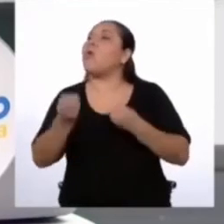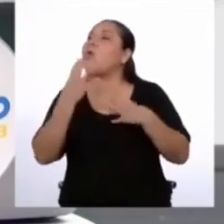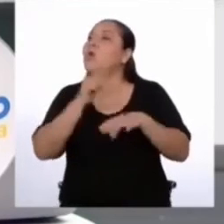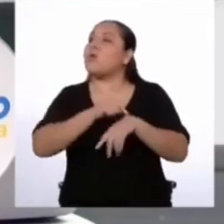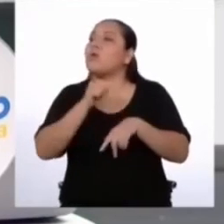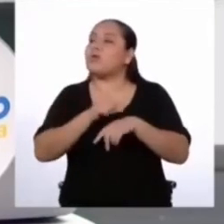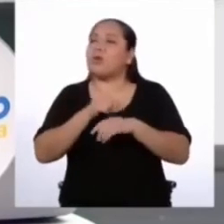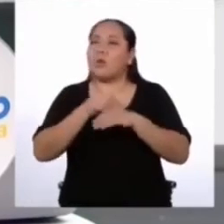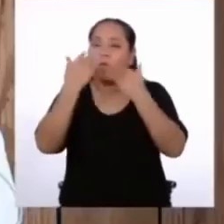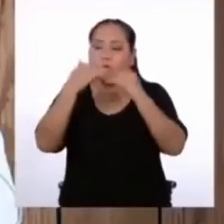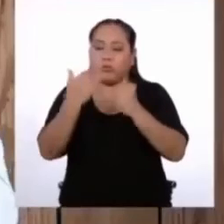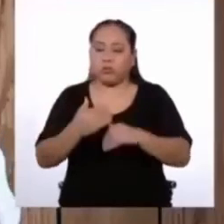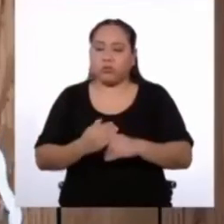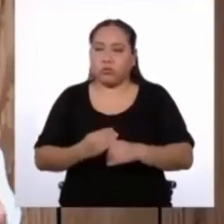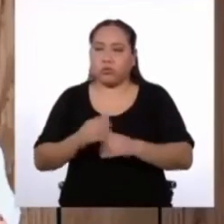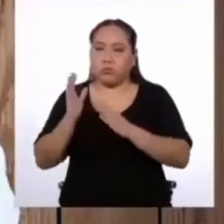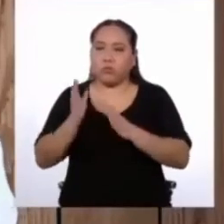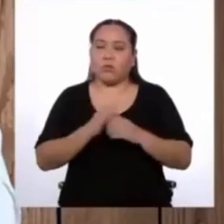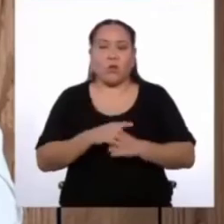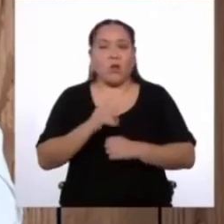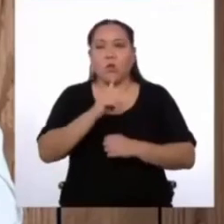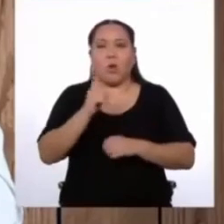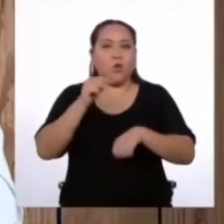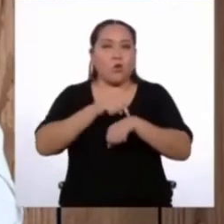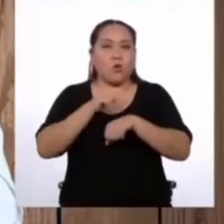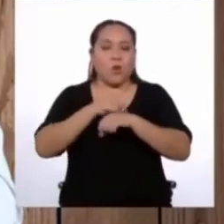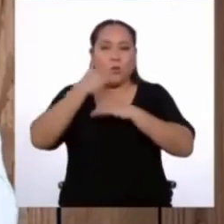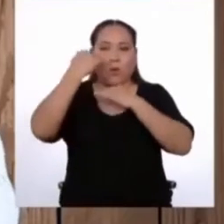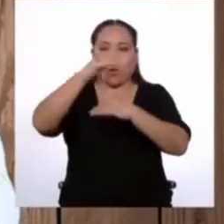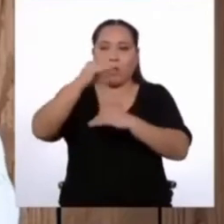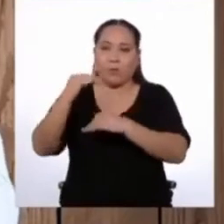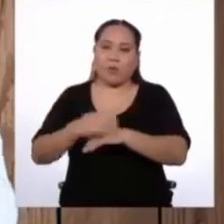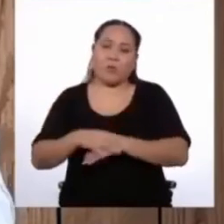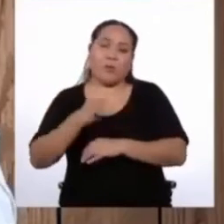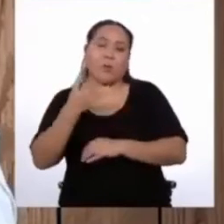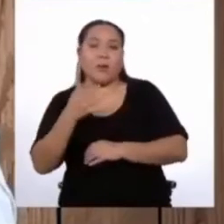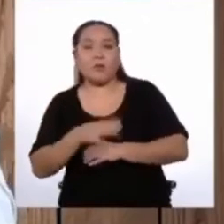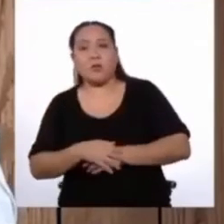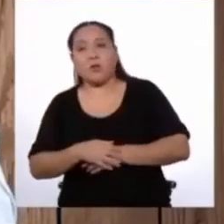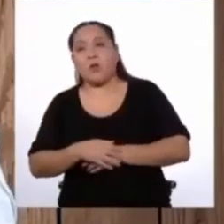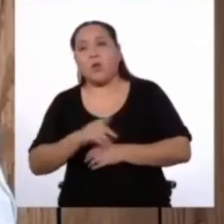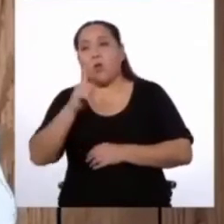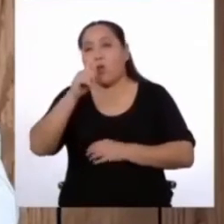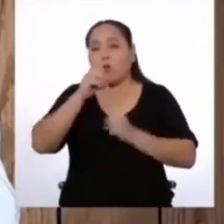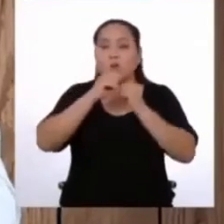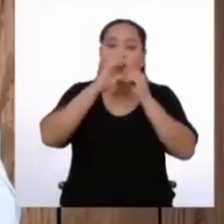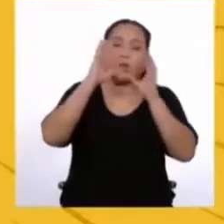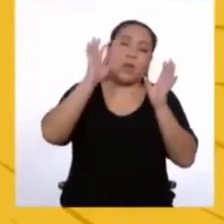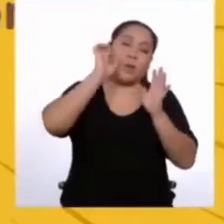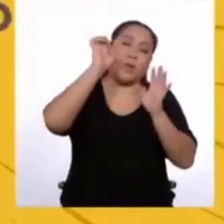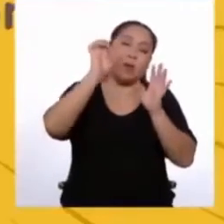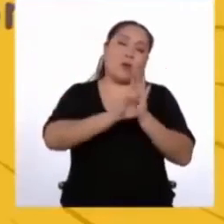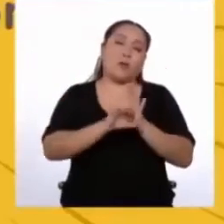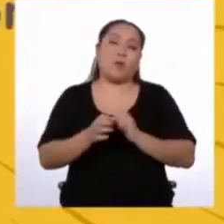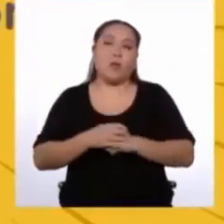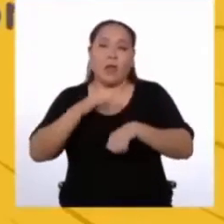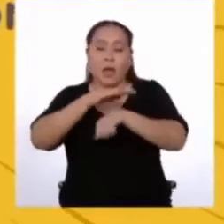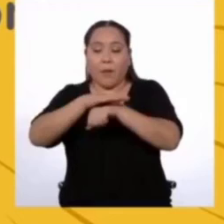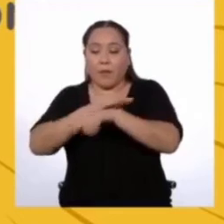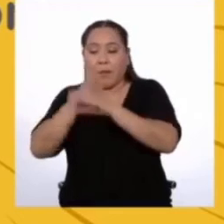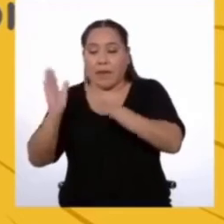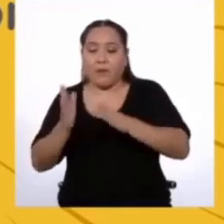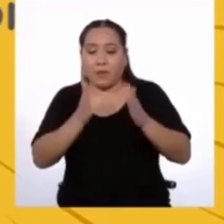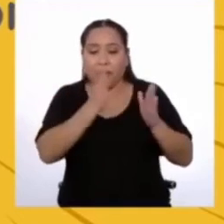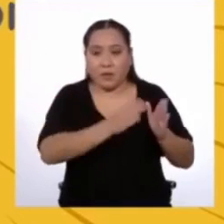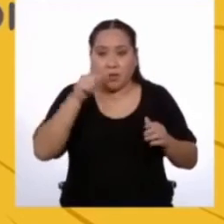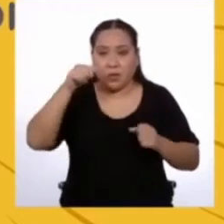demorarme en planificar mi texto? No hay un tiempo establecido. Pero un tiempo prudente es de un día, por ejemplo. La planificación es